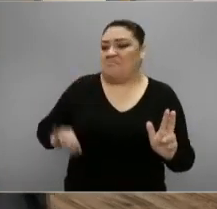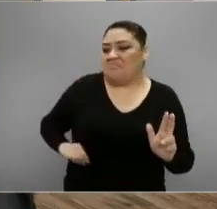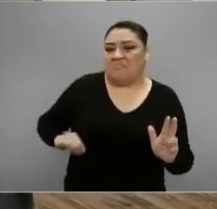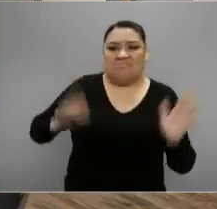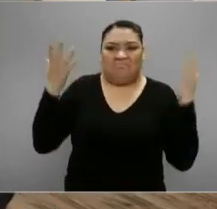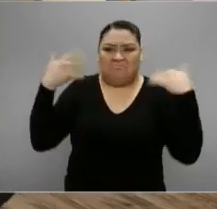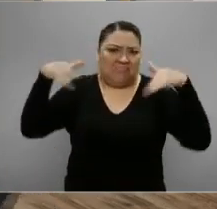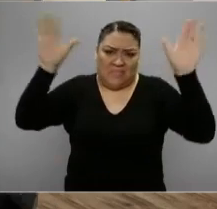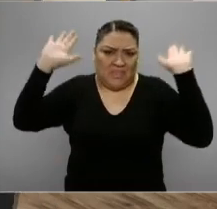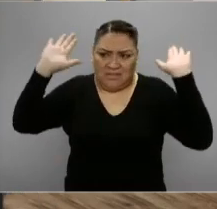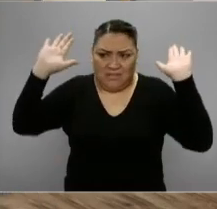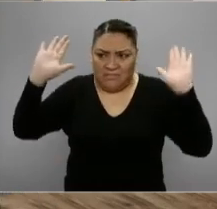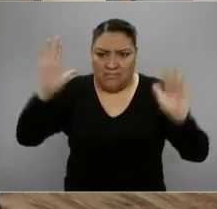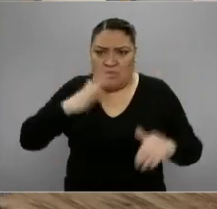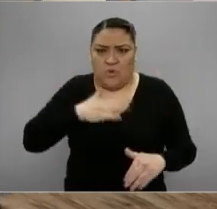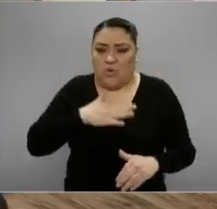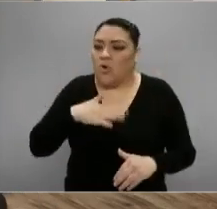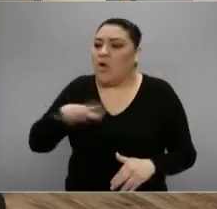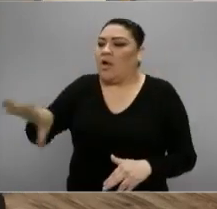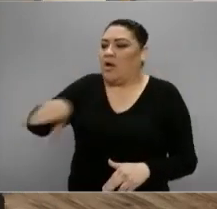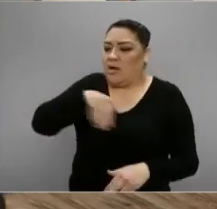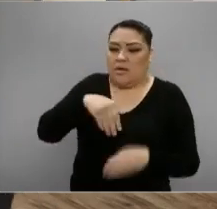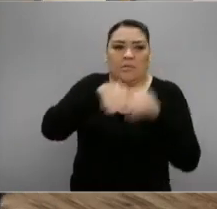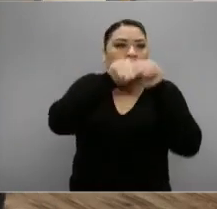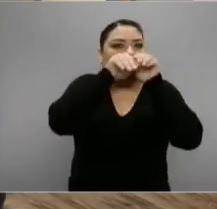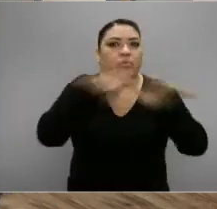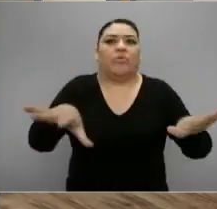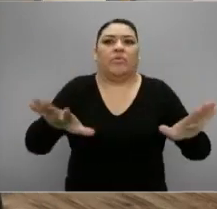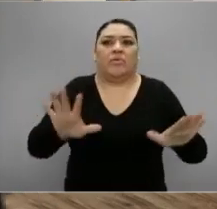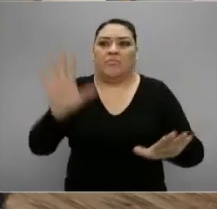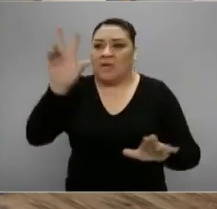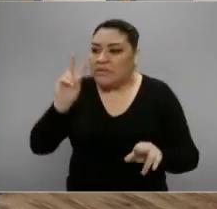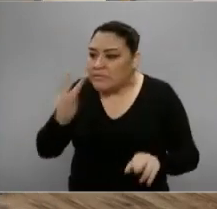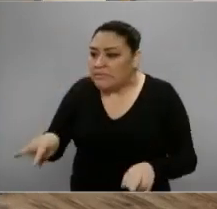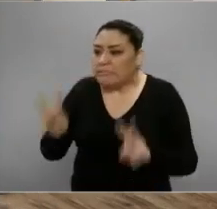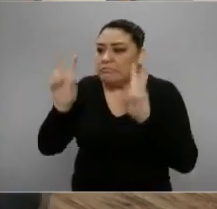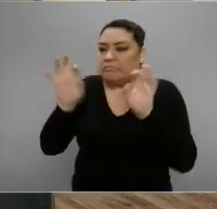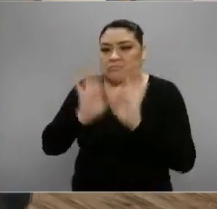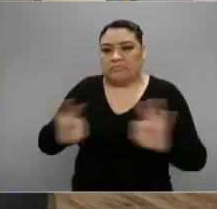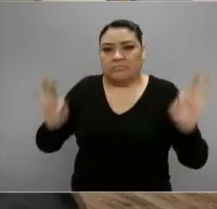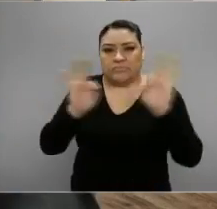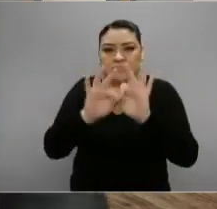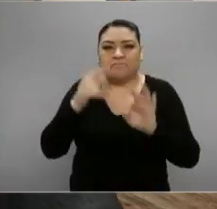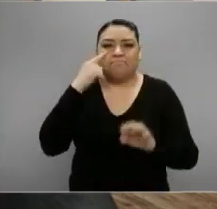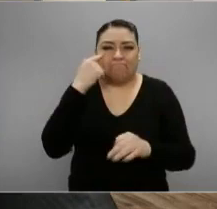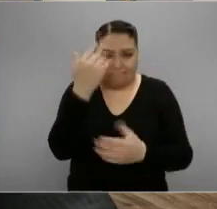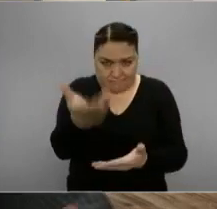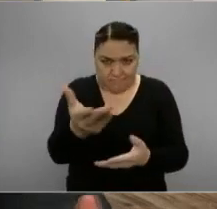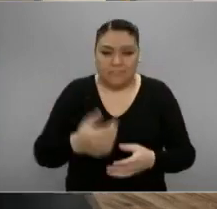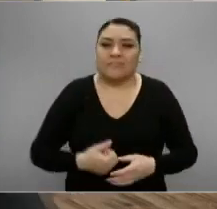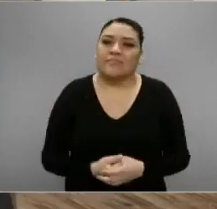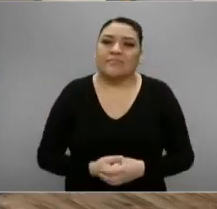hacer política. Simplemente la estoy difundiendo porque parece un tema importante. Vamos a escucharlo.